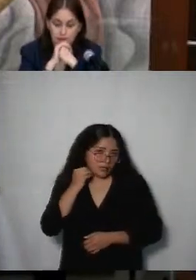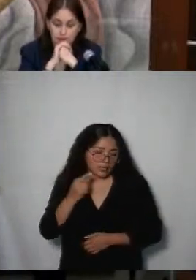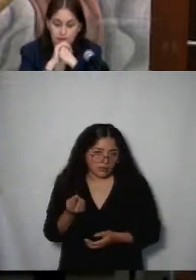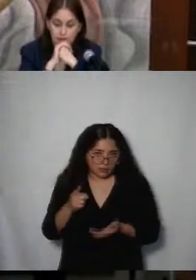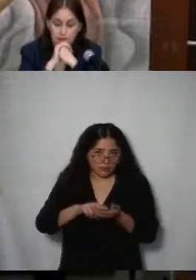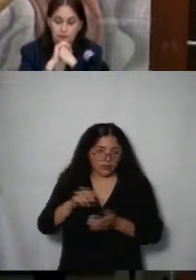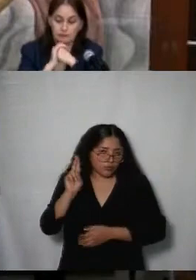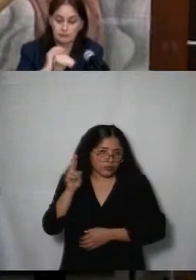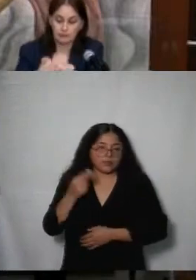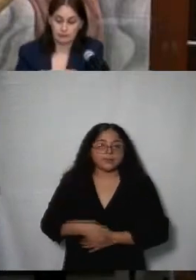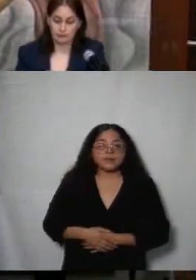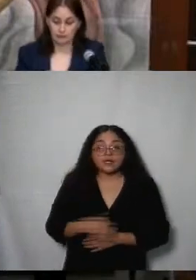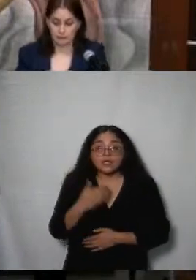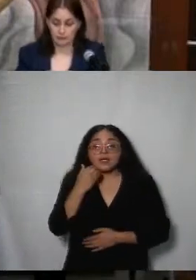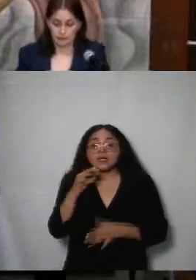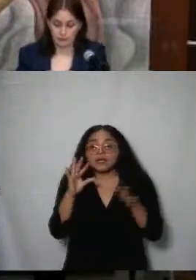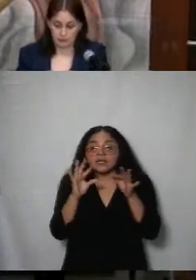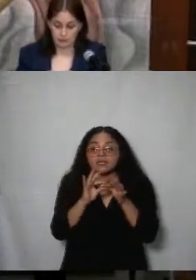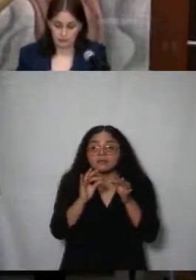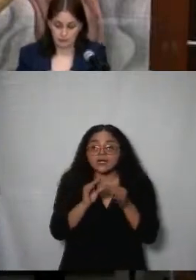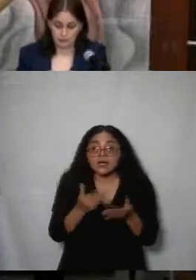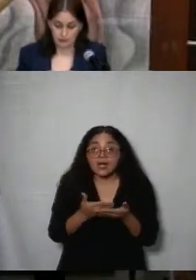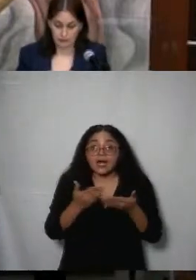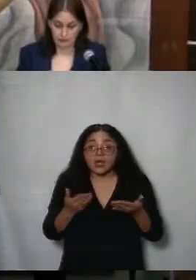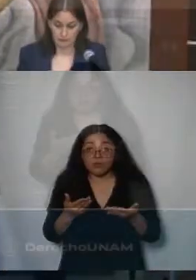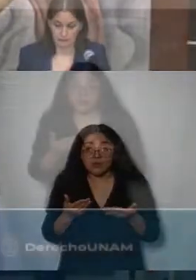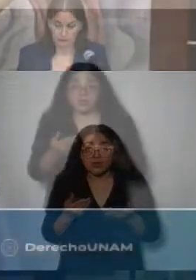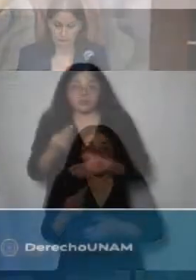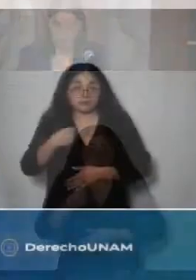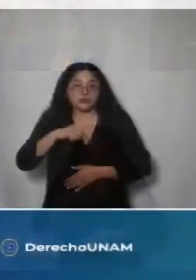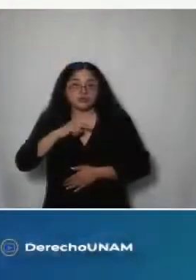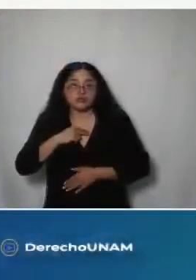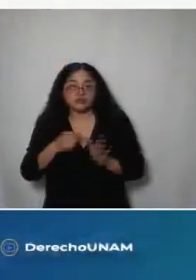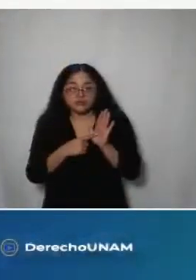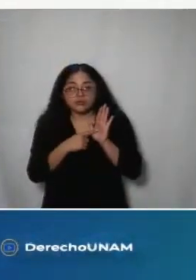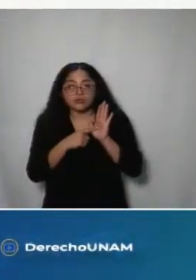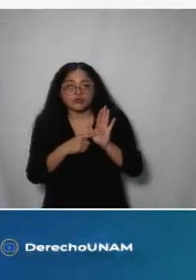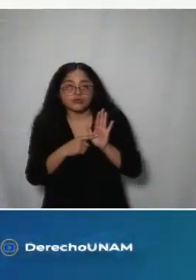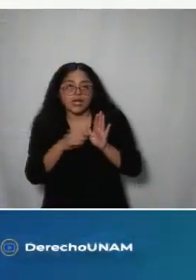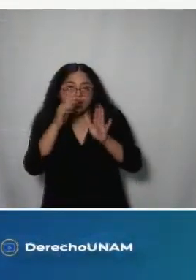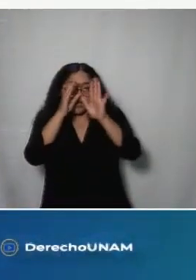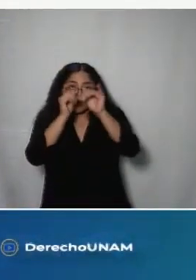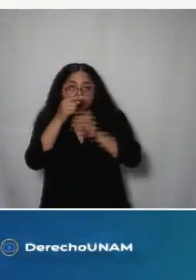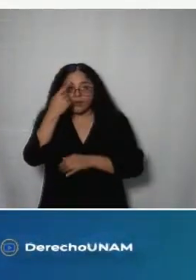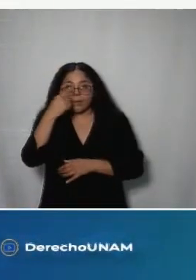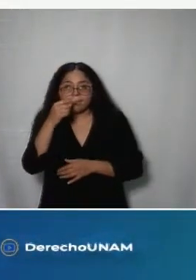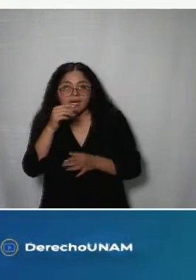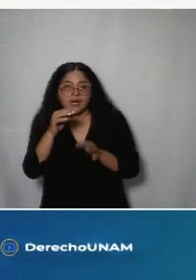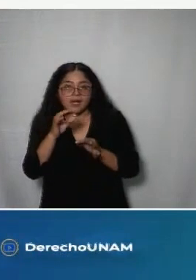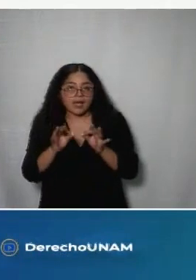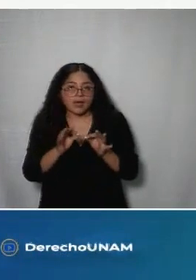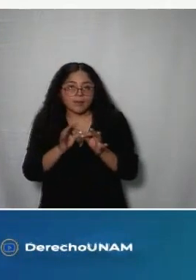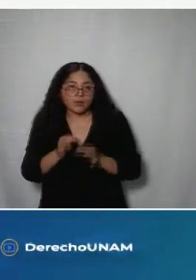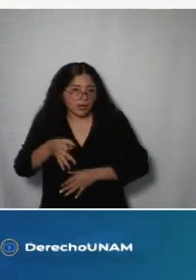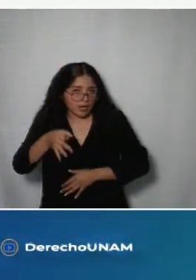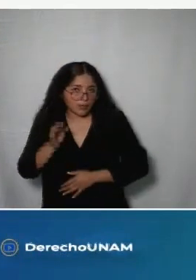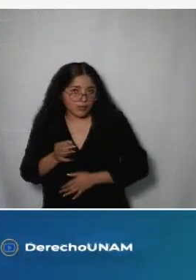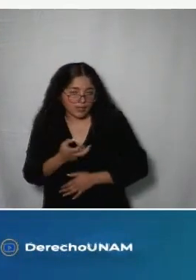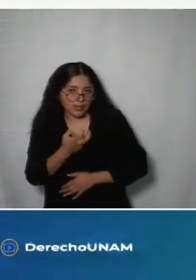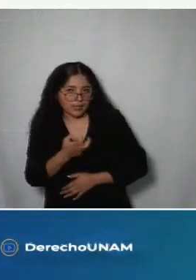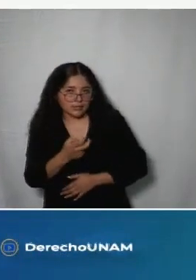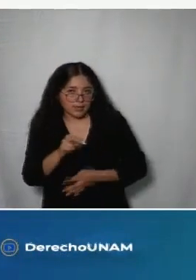se está poniendo a consideración el acuerdo mediante el cual se aprueba una política de transparencia proactiva